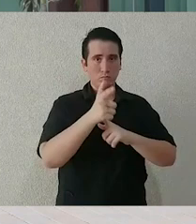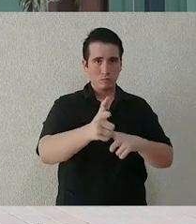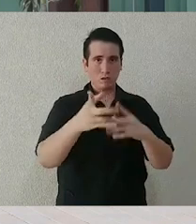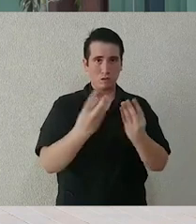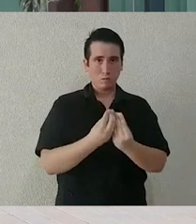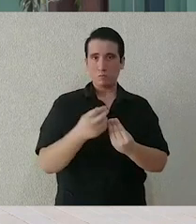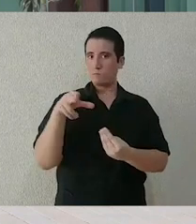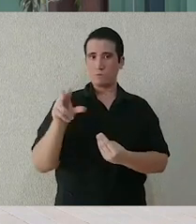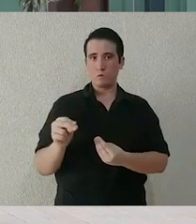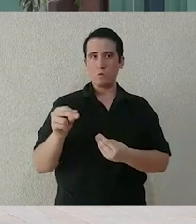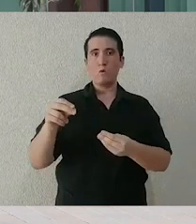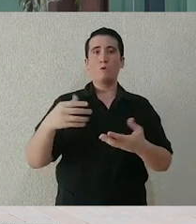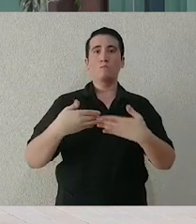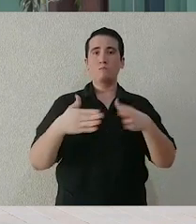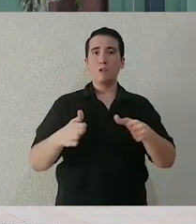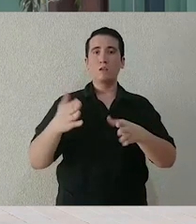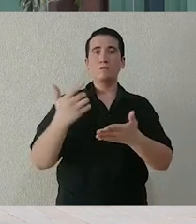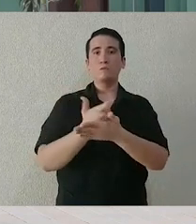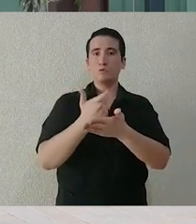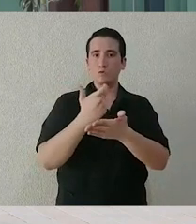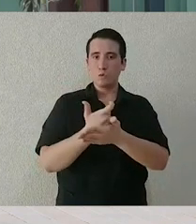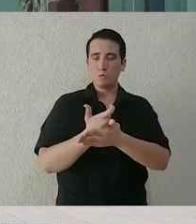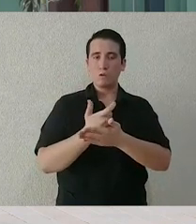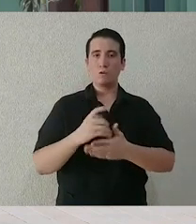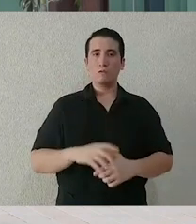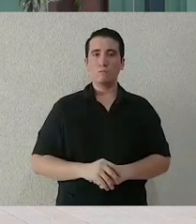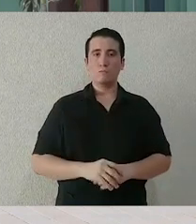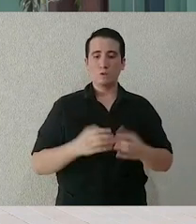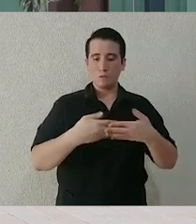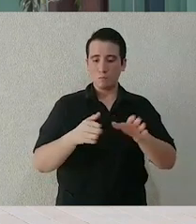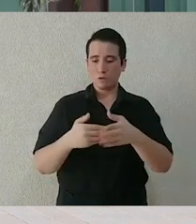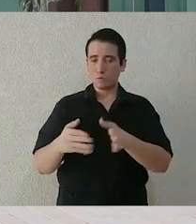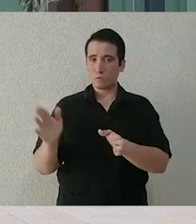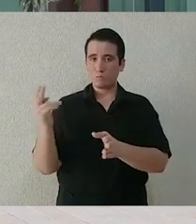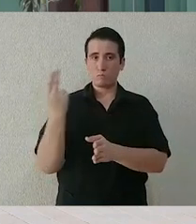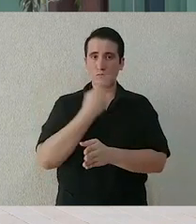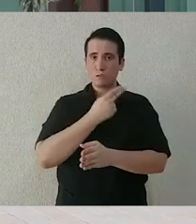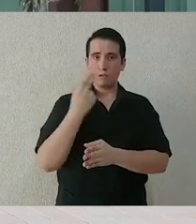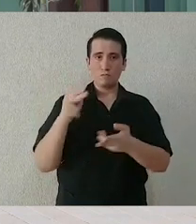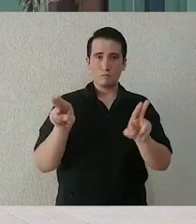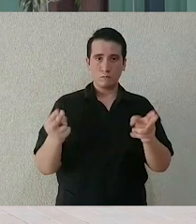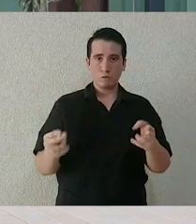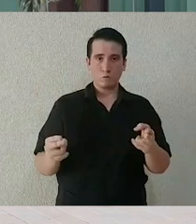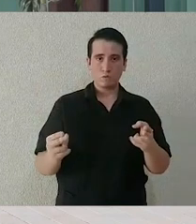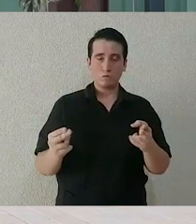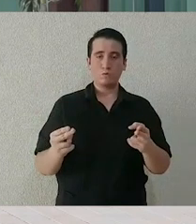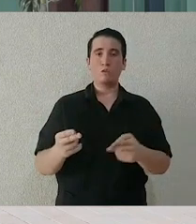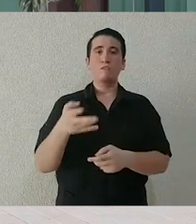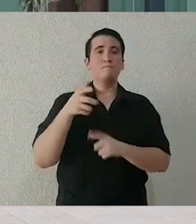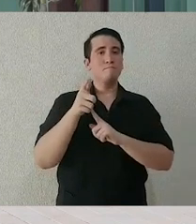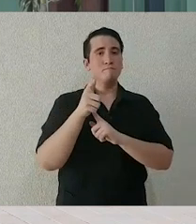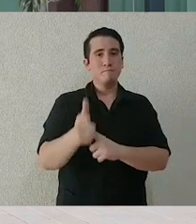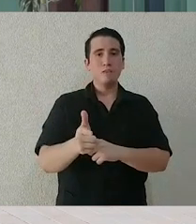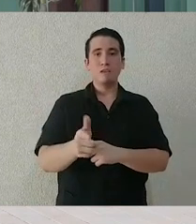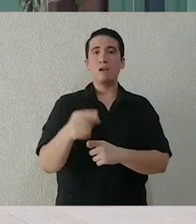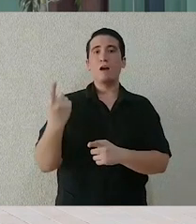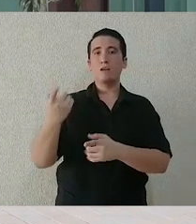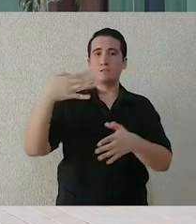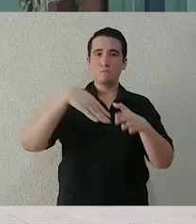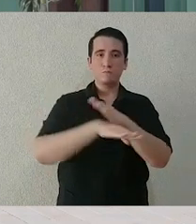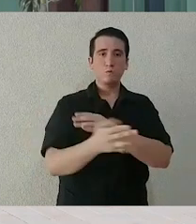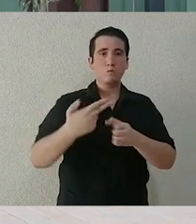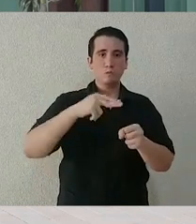en México y en el mundo, con la finalidad de proteger al máximo posible la salud de todos los yucatecos. Gracias a la planeación